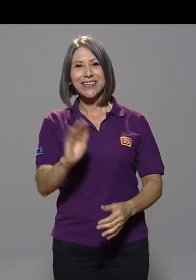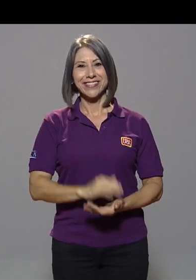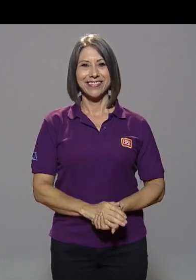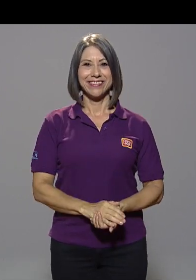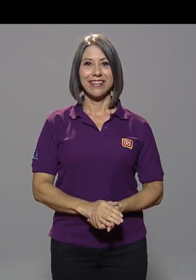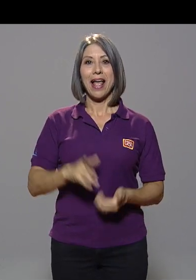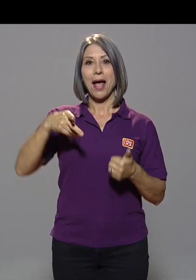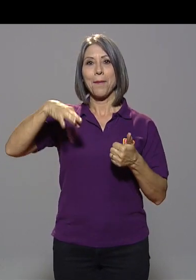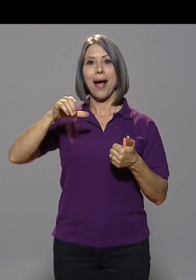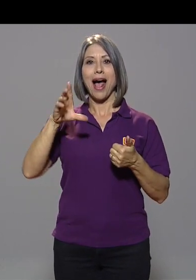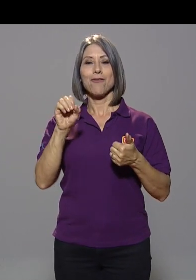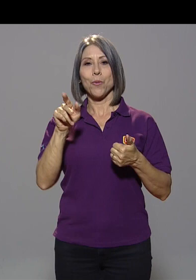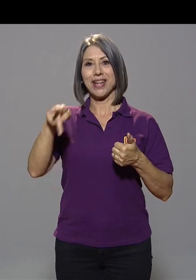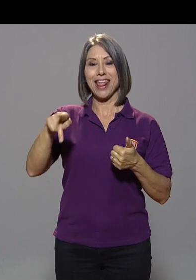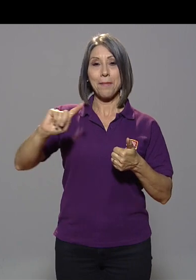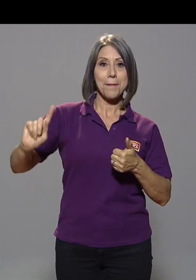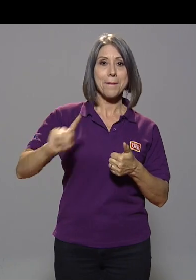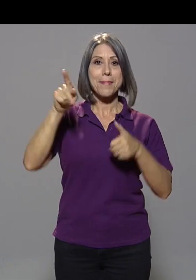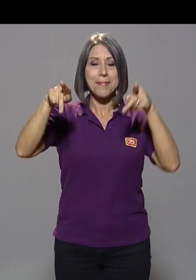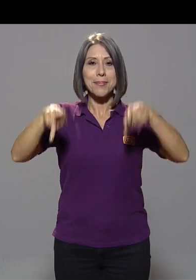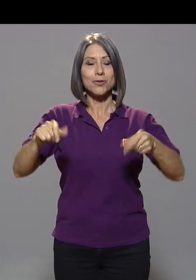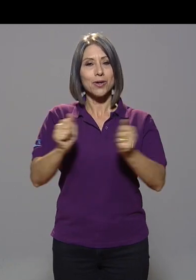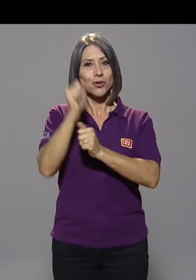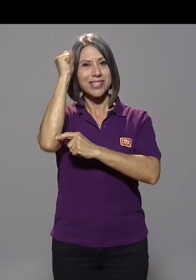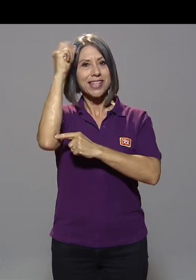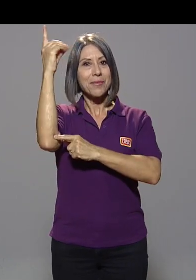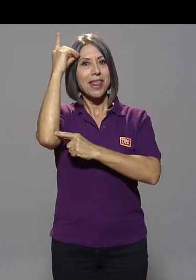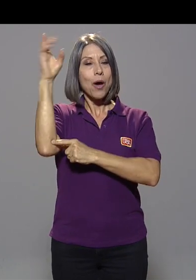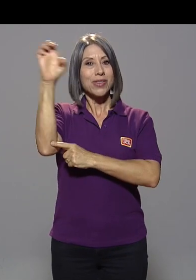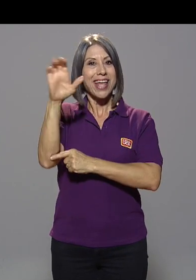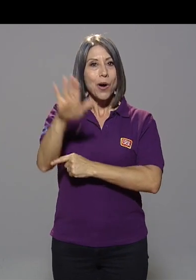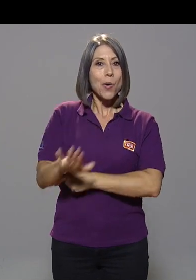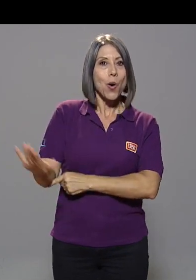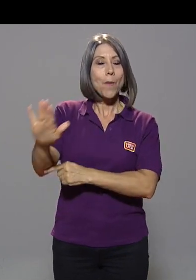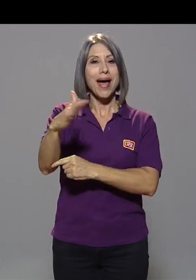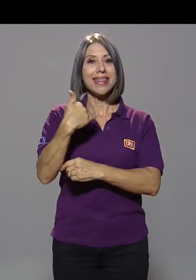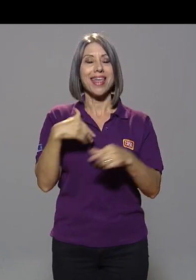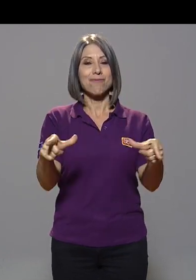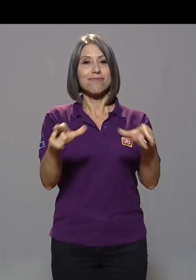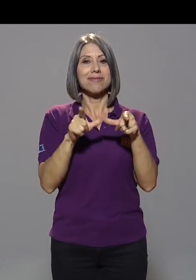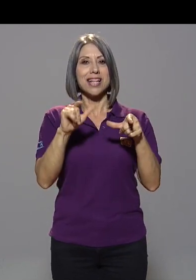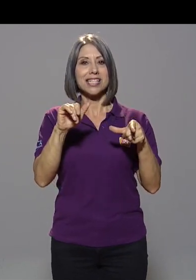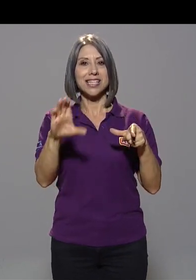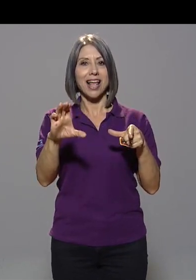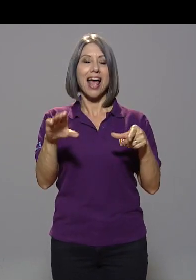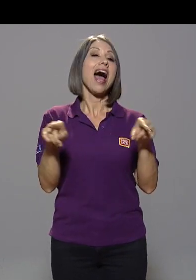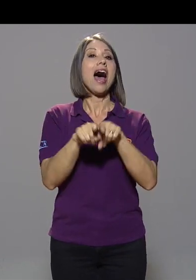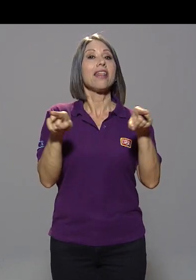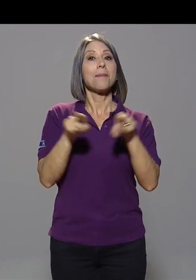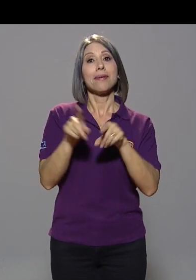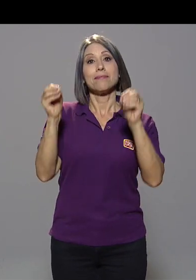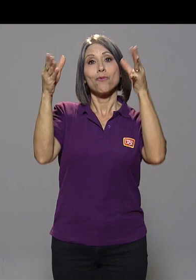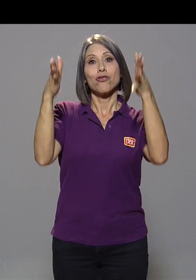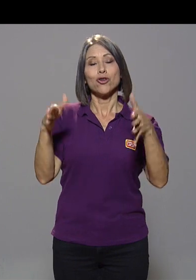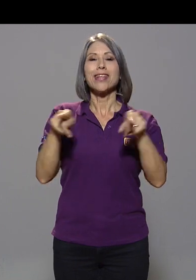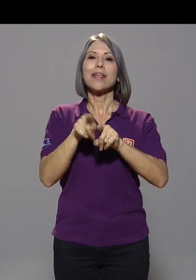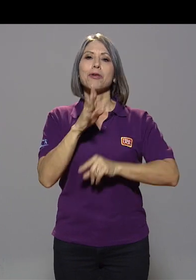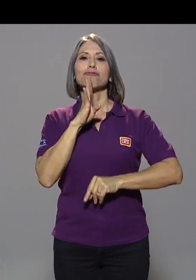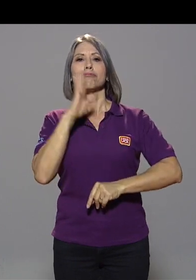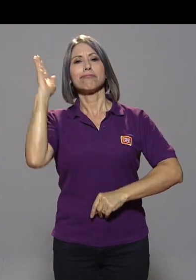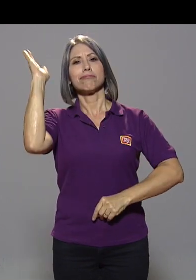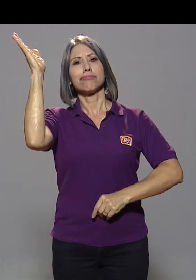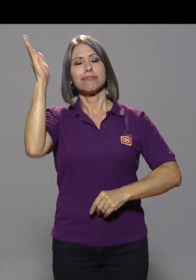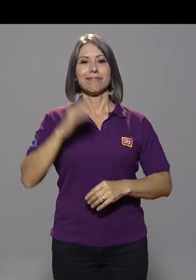Pablo Pineda es la primera persona con síndrome de Down en Europa en obtener una licenciatura. Además, es profesor y conferencista.